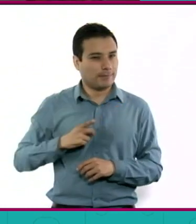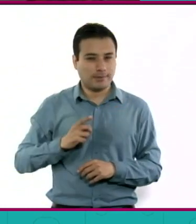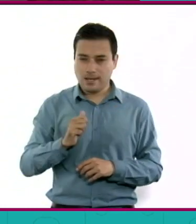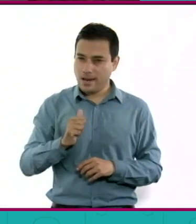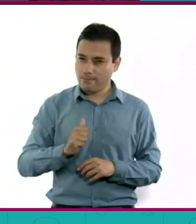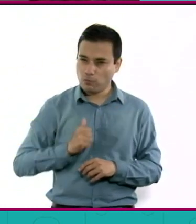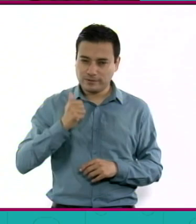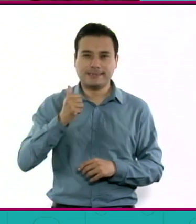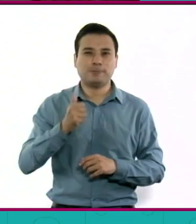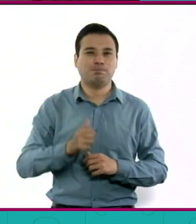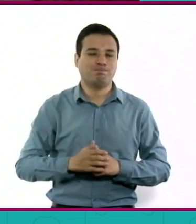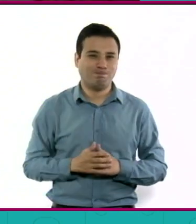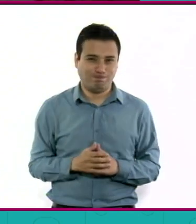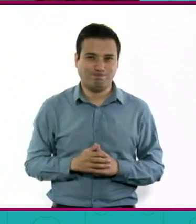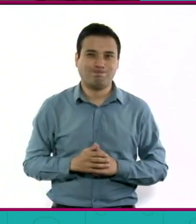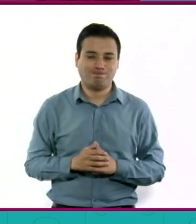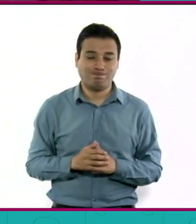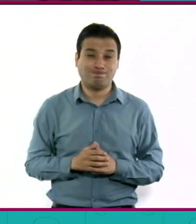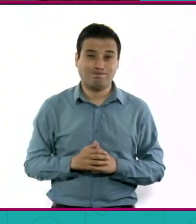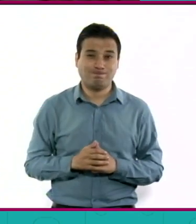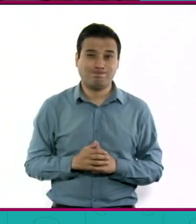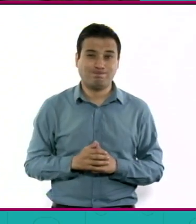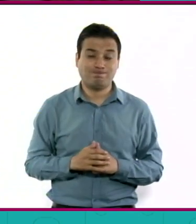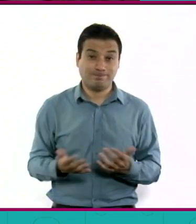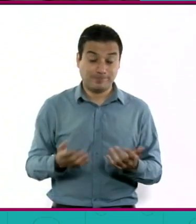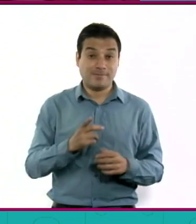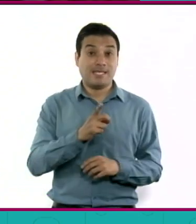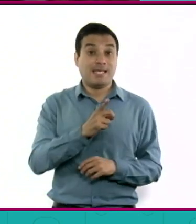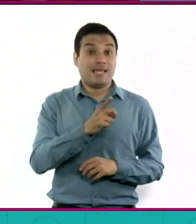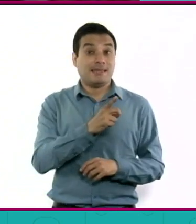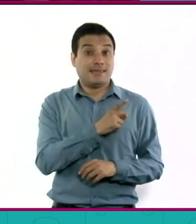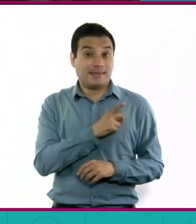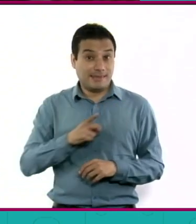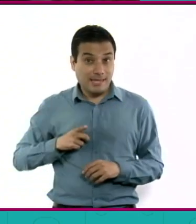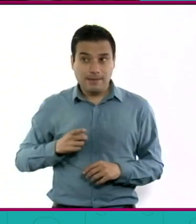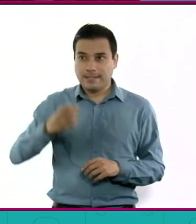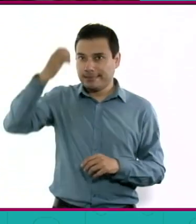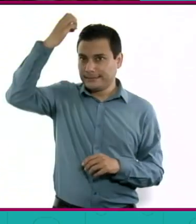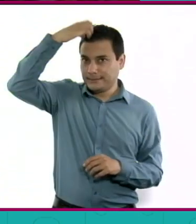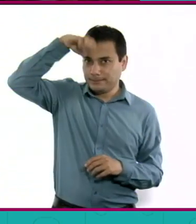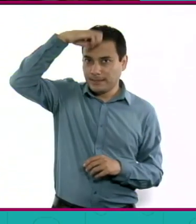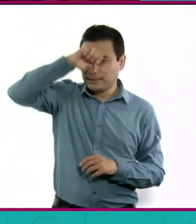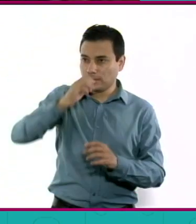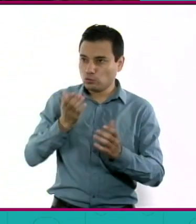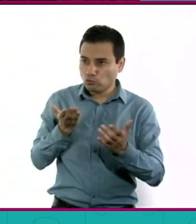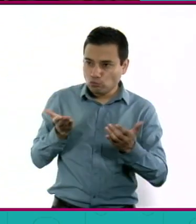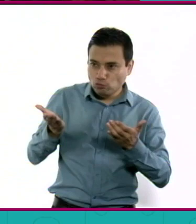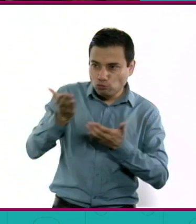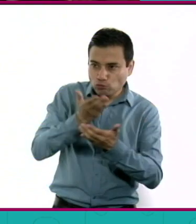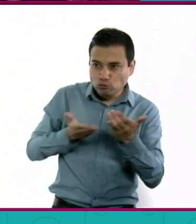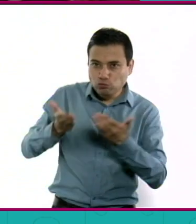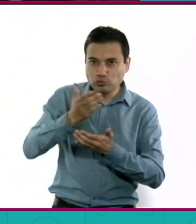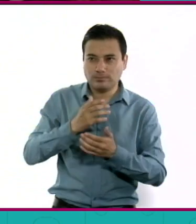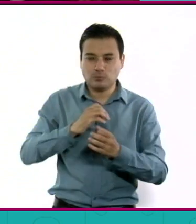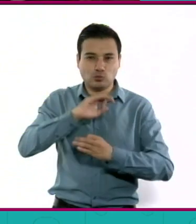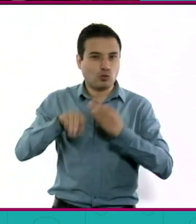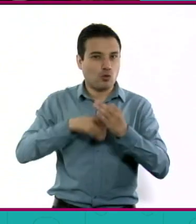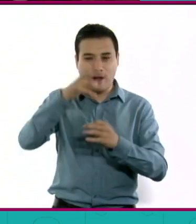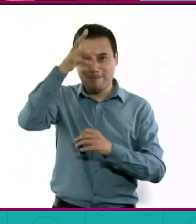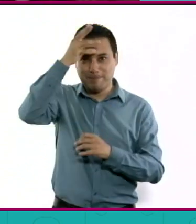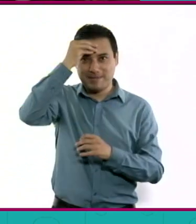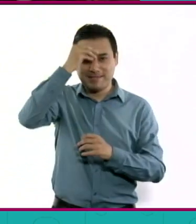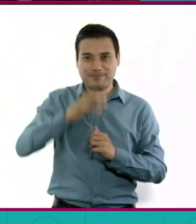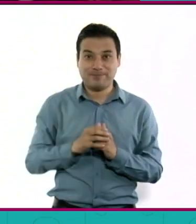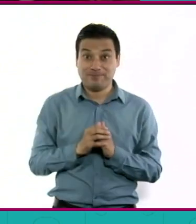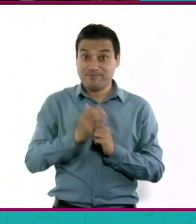poder cristalizar las experiencias de toda esta época, todo lo que aprendimos en salud no hay que olvidarlo,